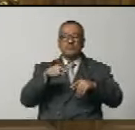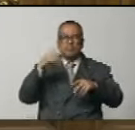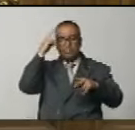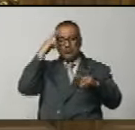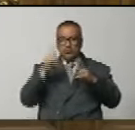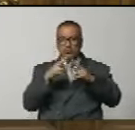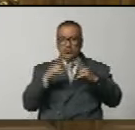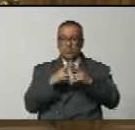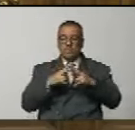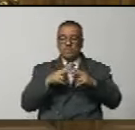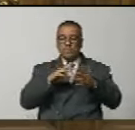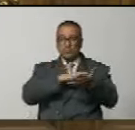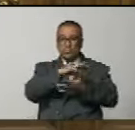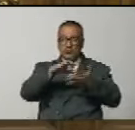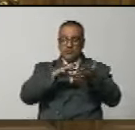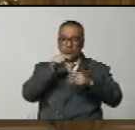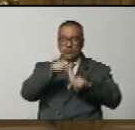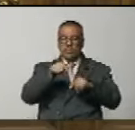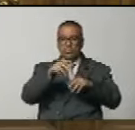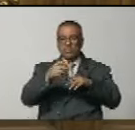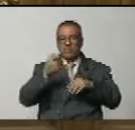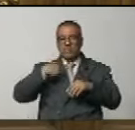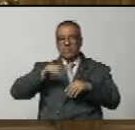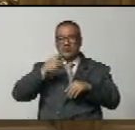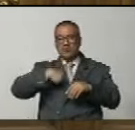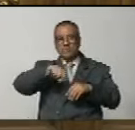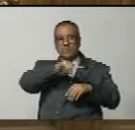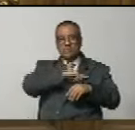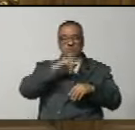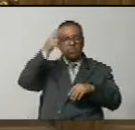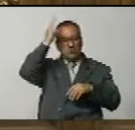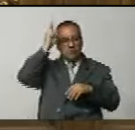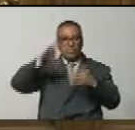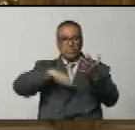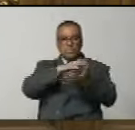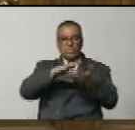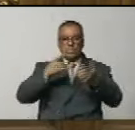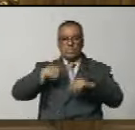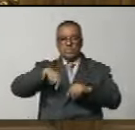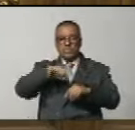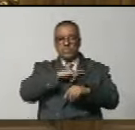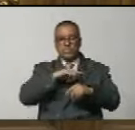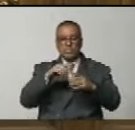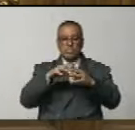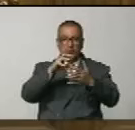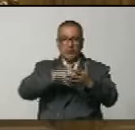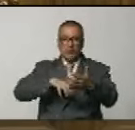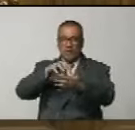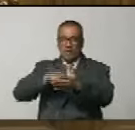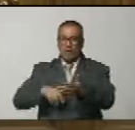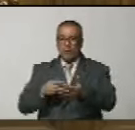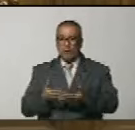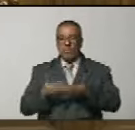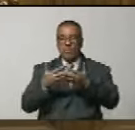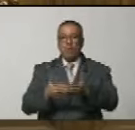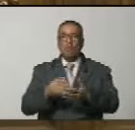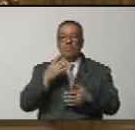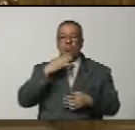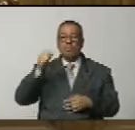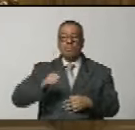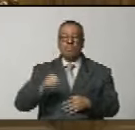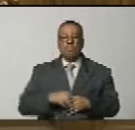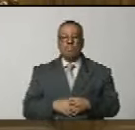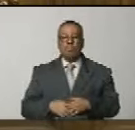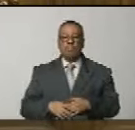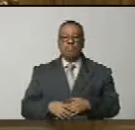problema del latifunio, el problema de nuestros indígenas, el problema de la explotación del campesino y, por supuesto,